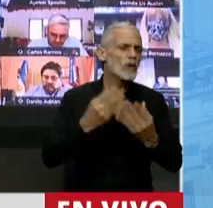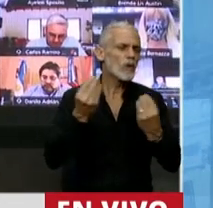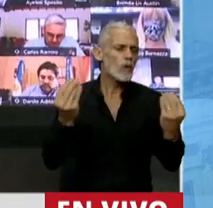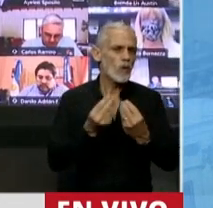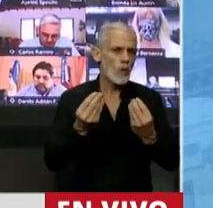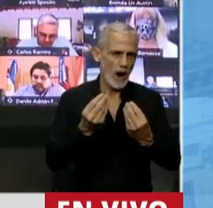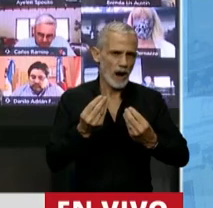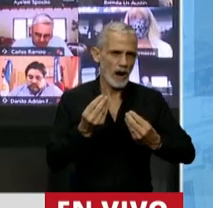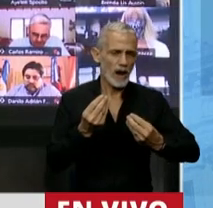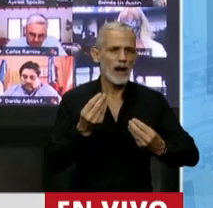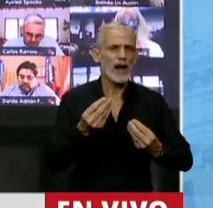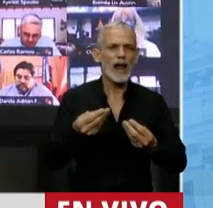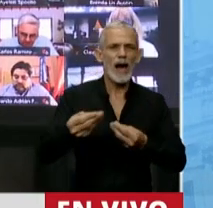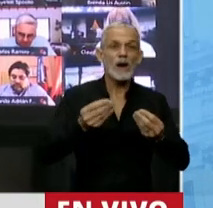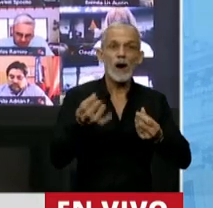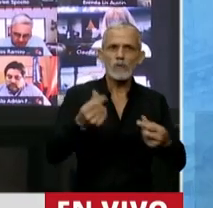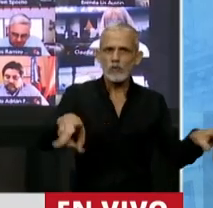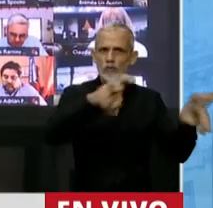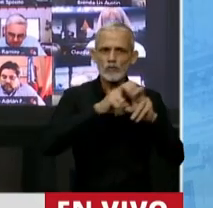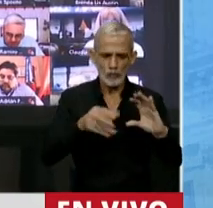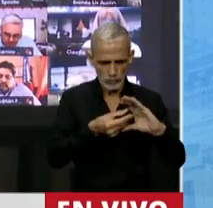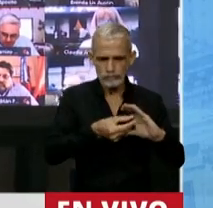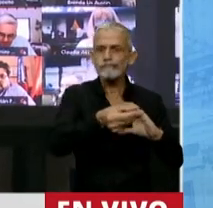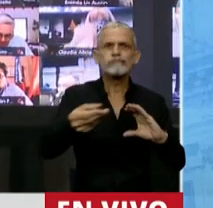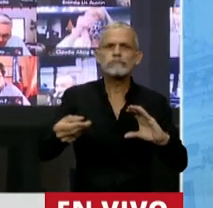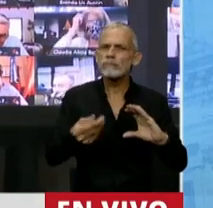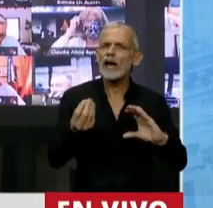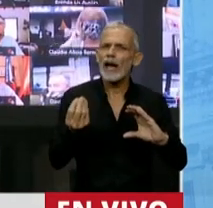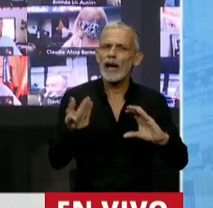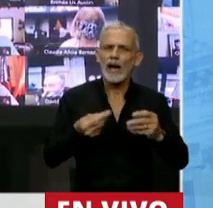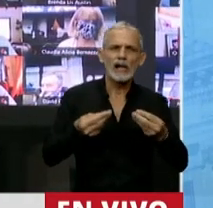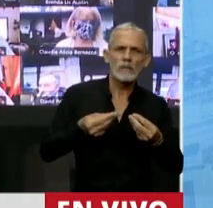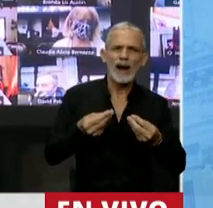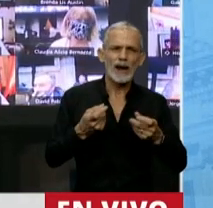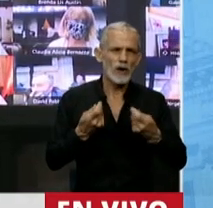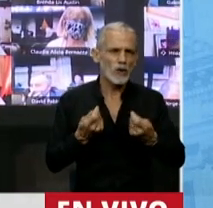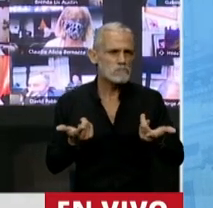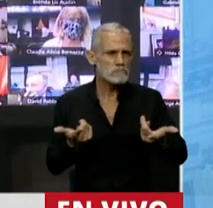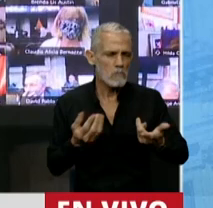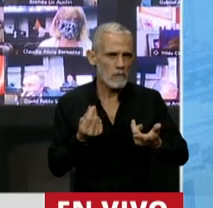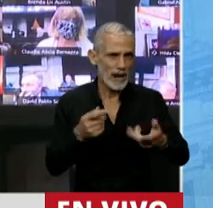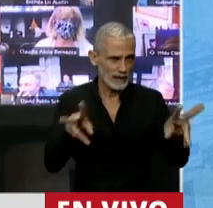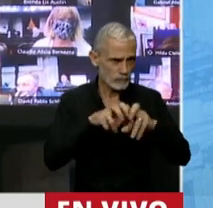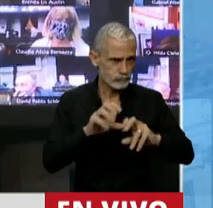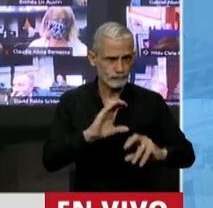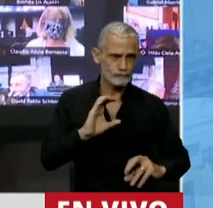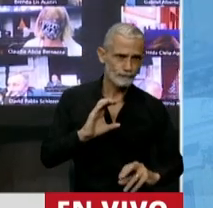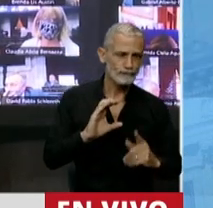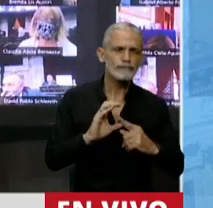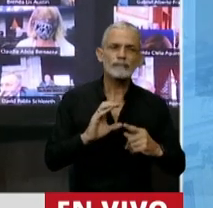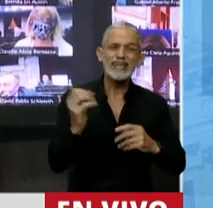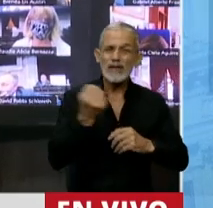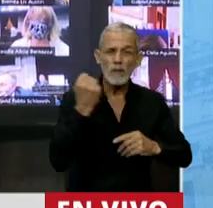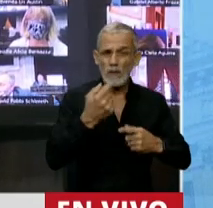de la administración de los fondos. Es muy importante que la